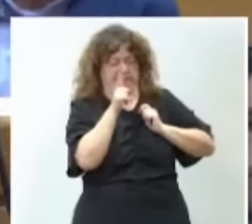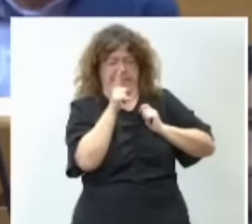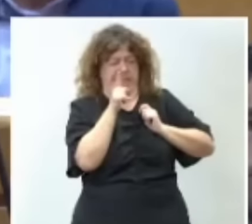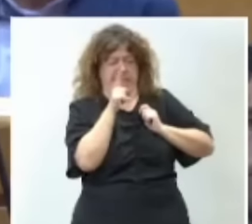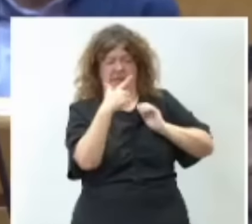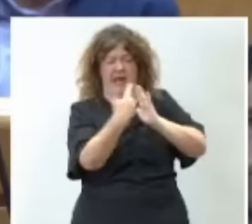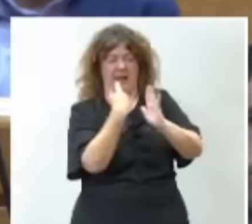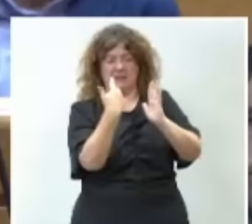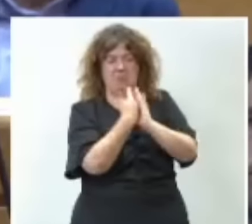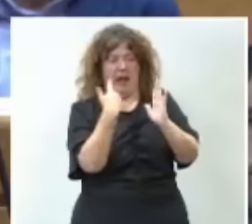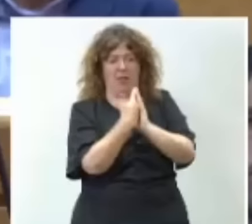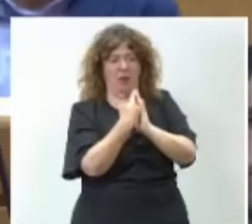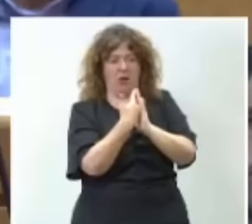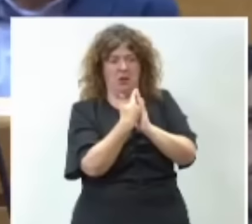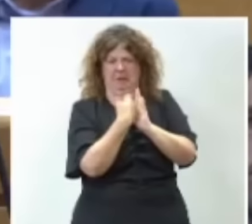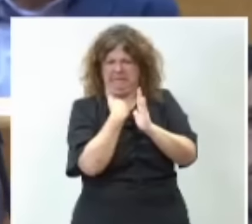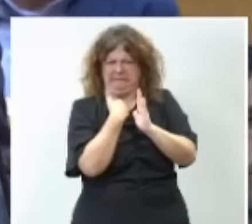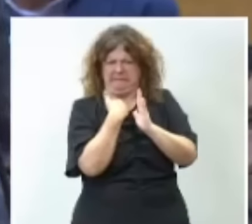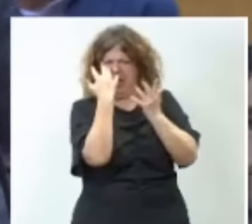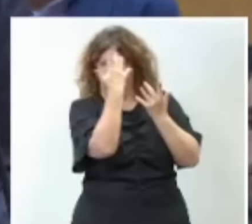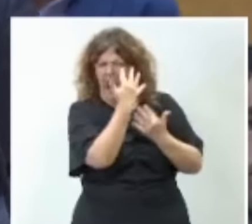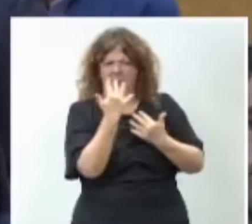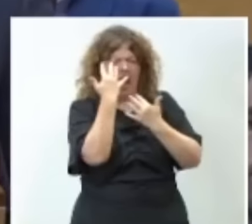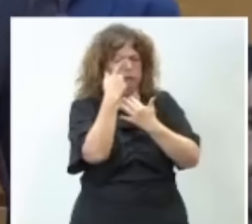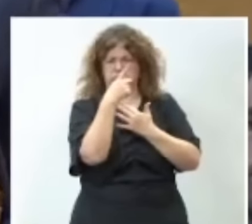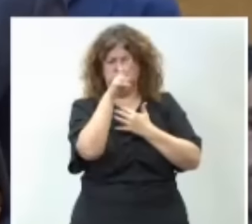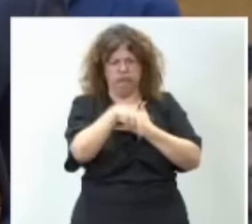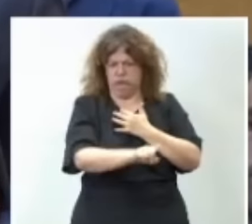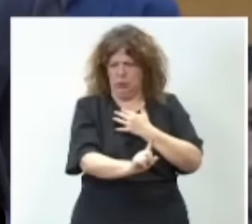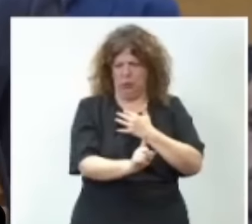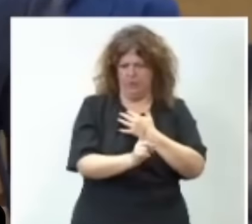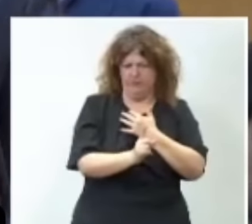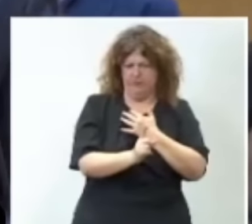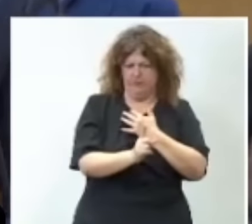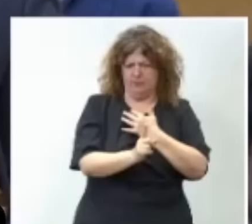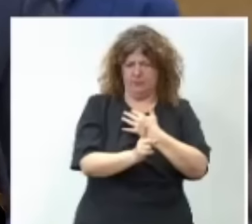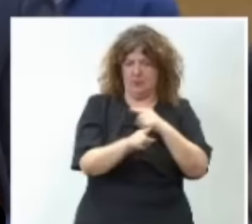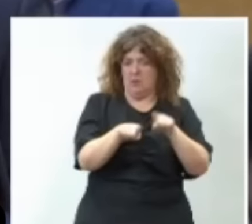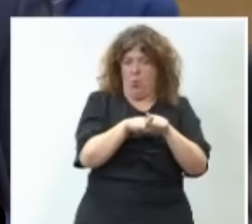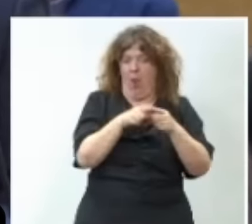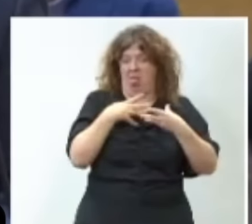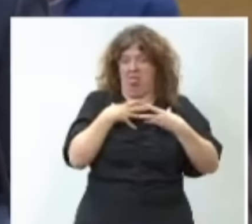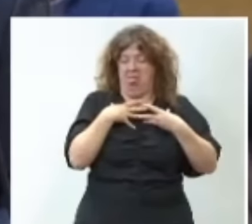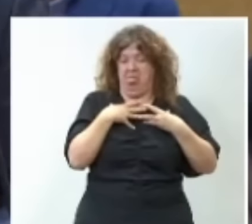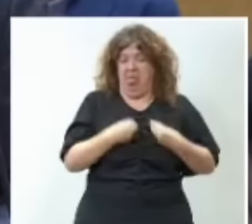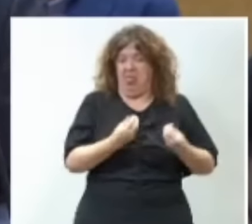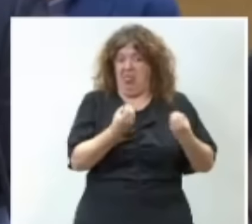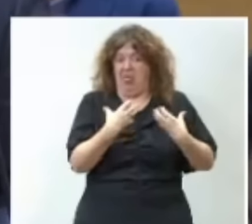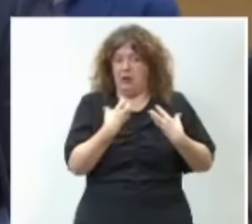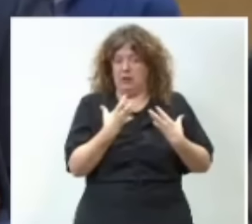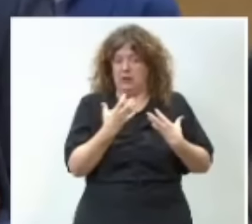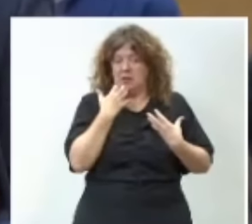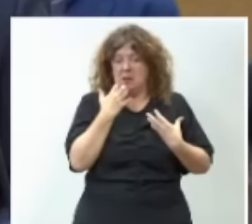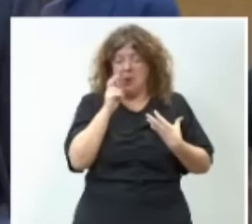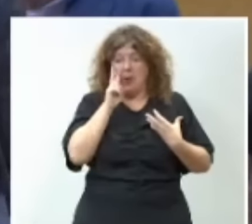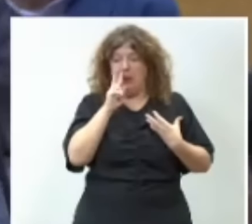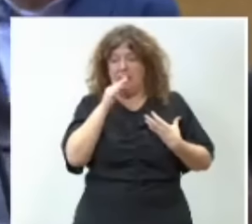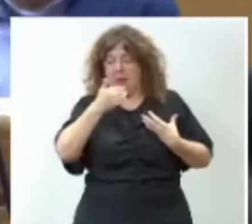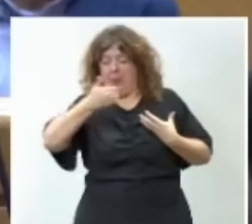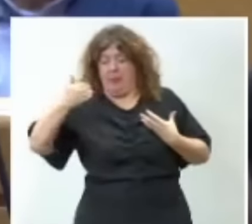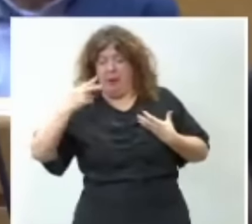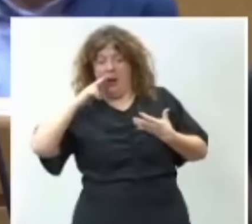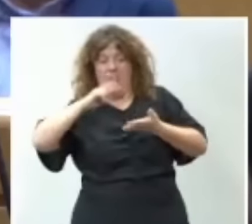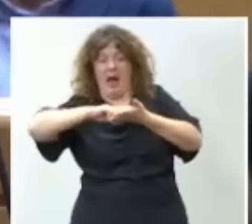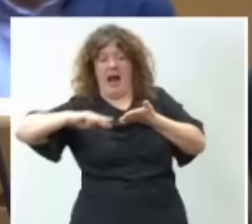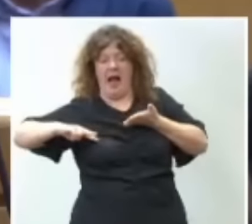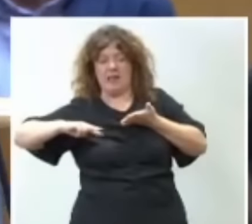explicaciones que no me convencen. Es decir, serían decepcionantes cuando, visto desde Galicia, o